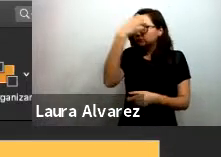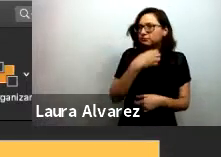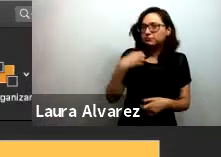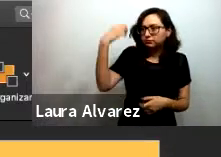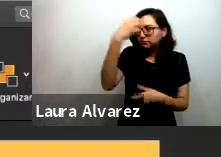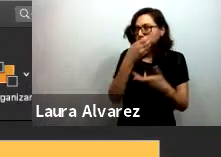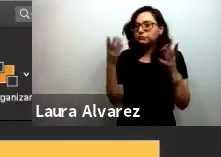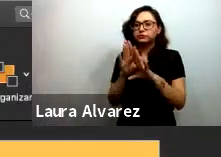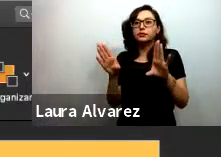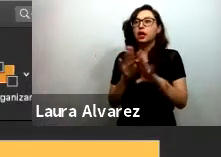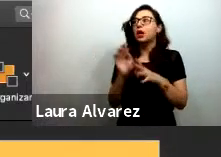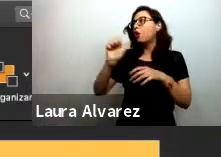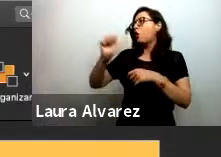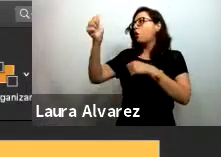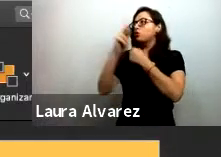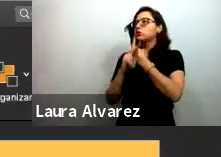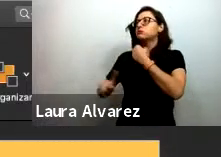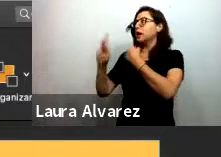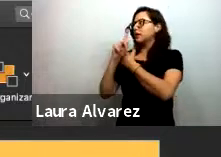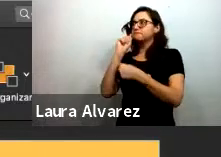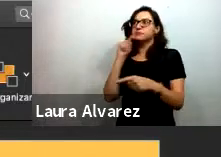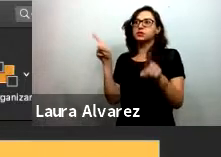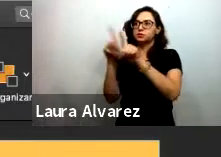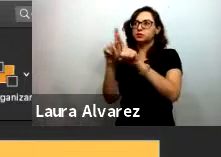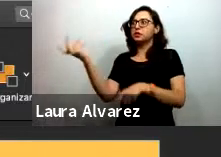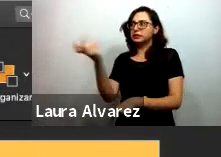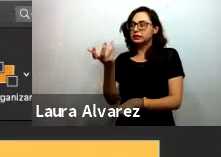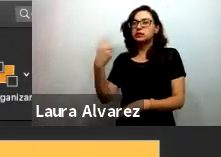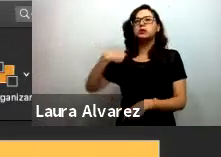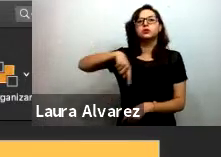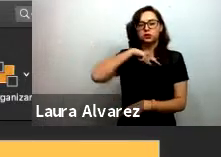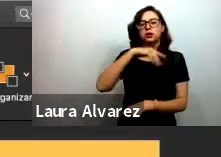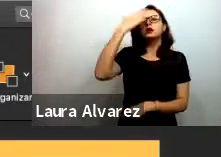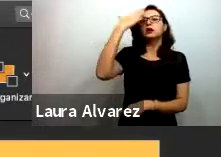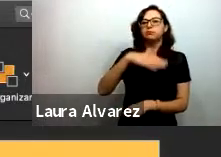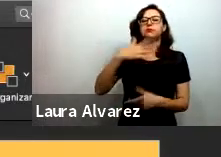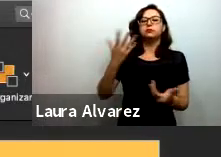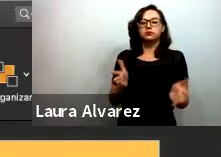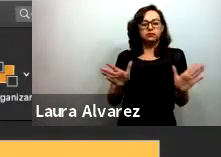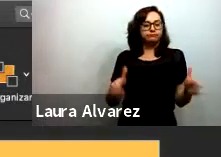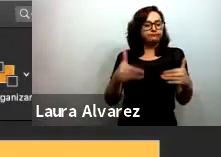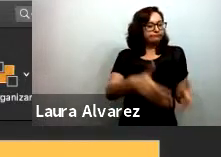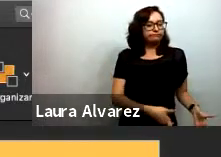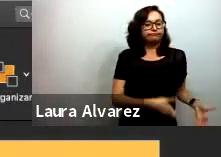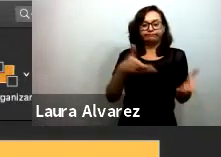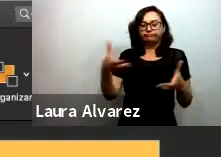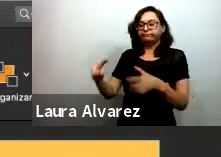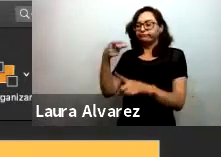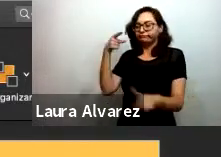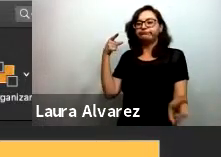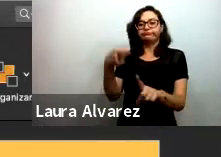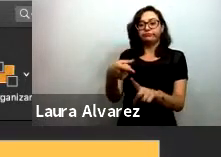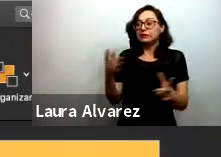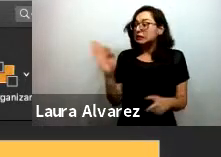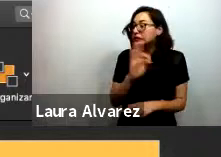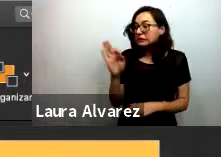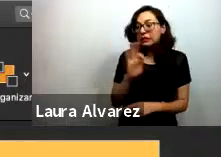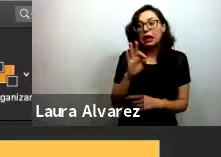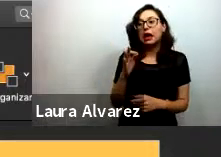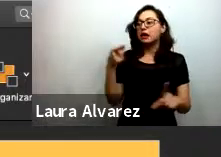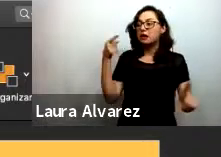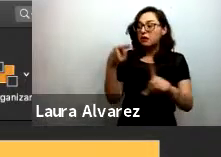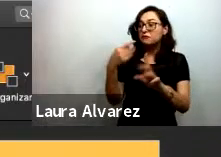cosas similares y con la evaluación queremos saber si realmente este kit cumplió su propósito y en caso de que lo sea poder impulsarlo como una medida